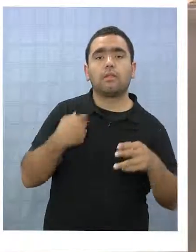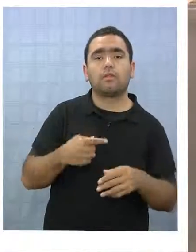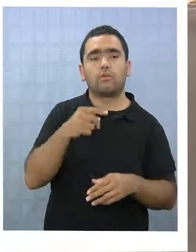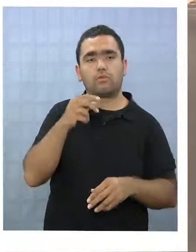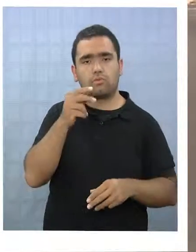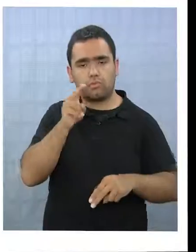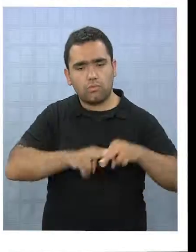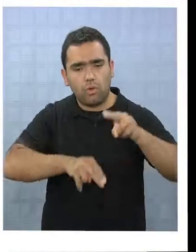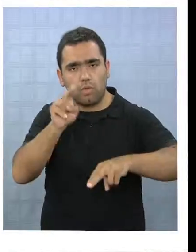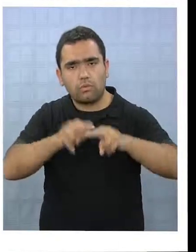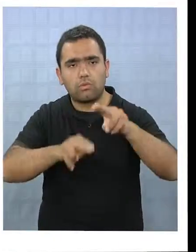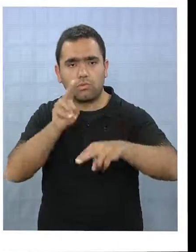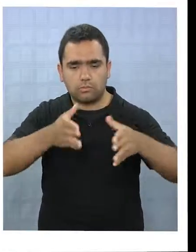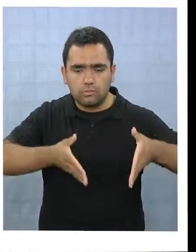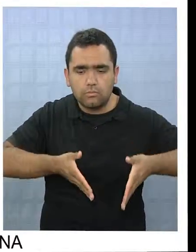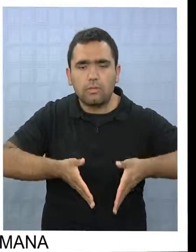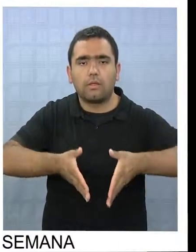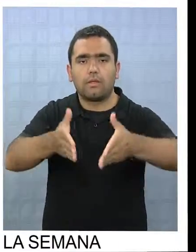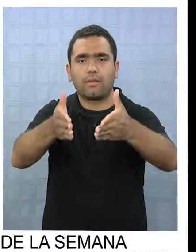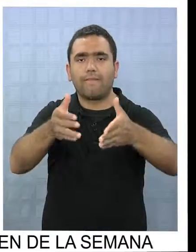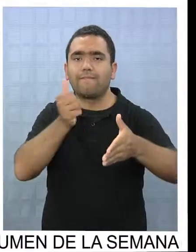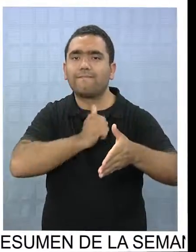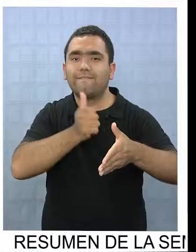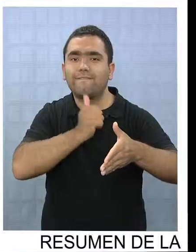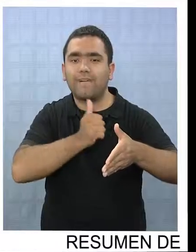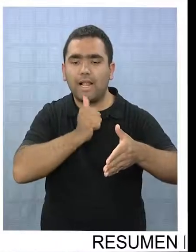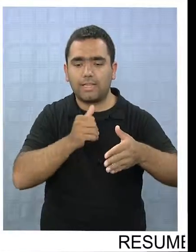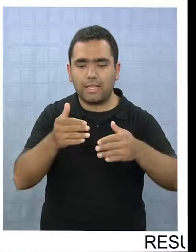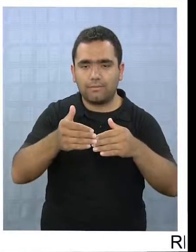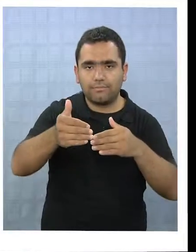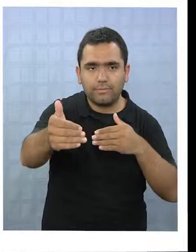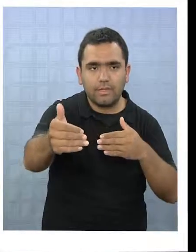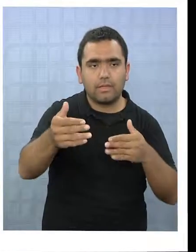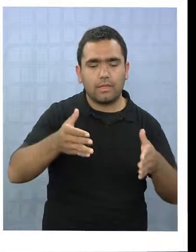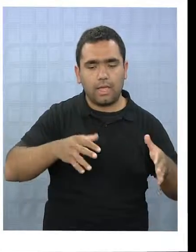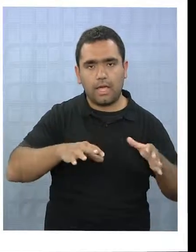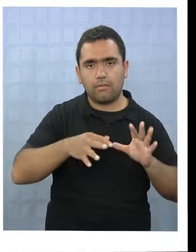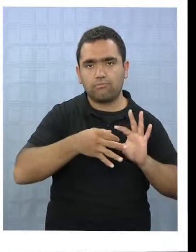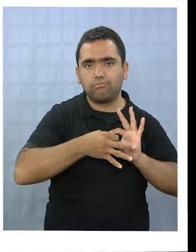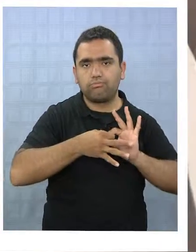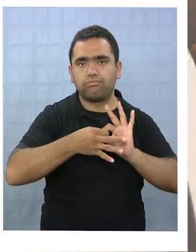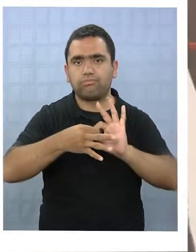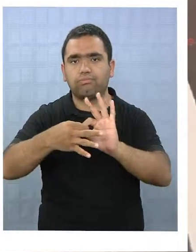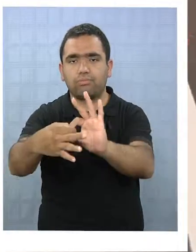que faltan y así concretar la ruta bioceánica definitivamente en Brasil.